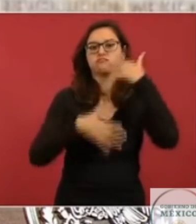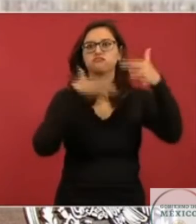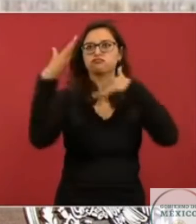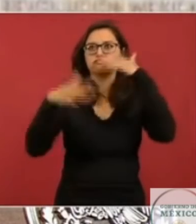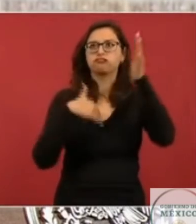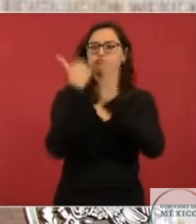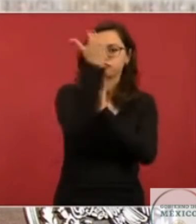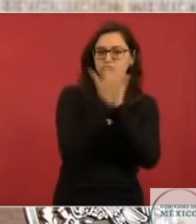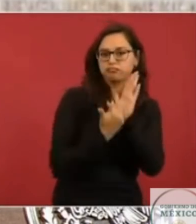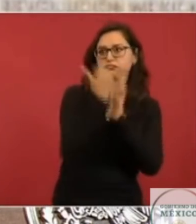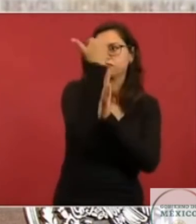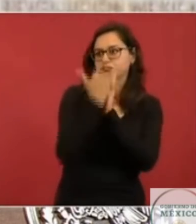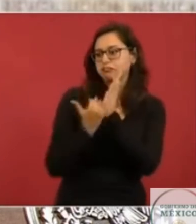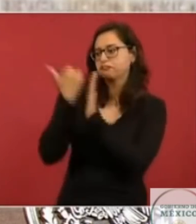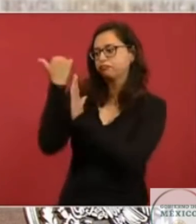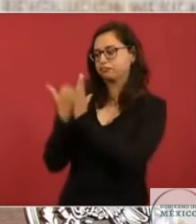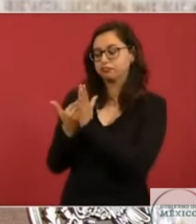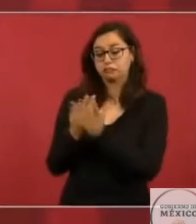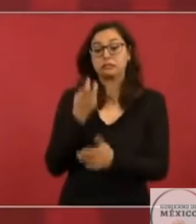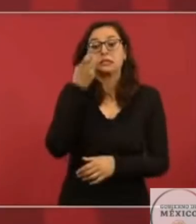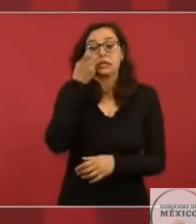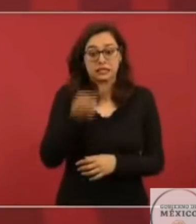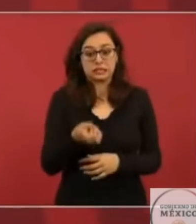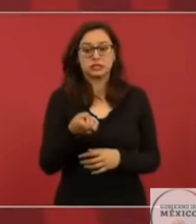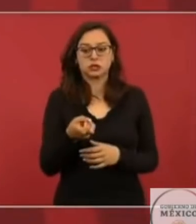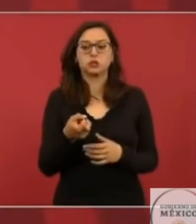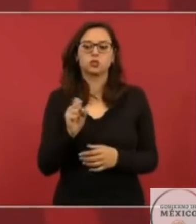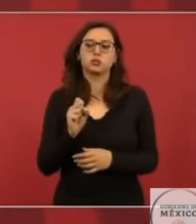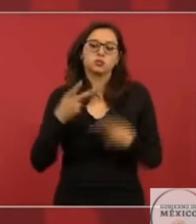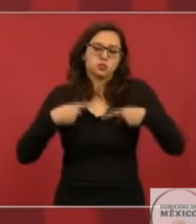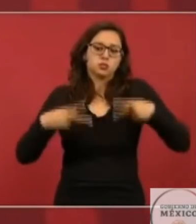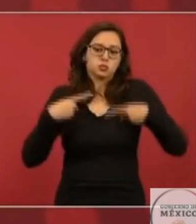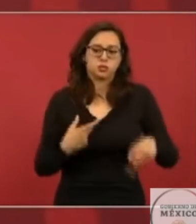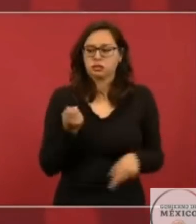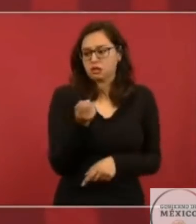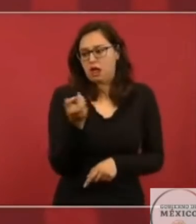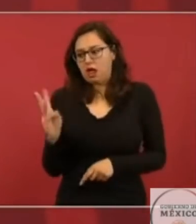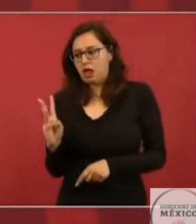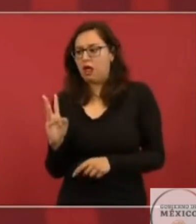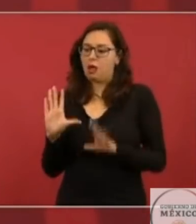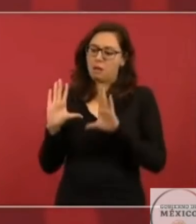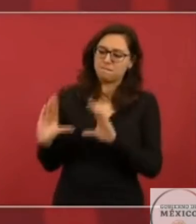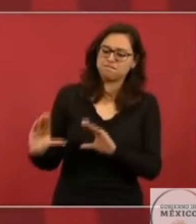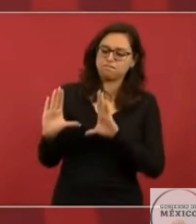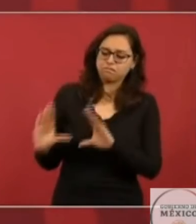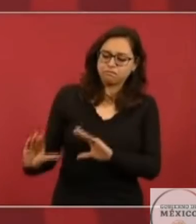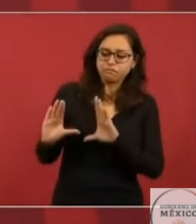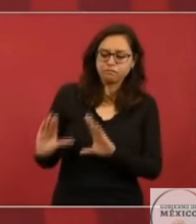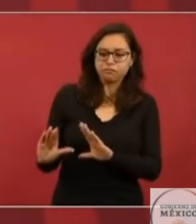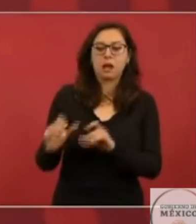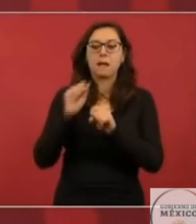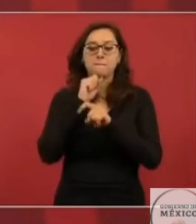Entonces, estamos en eso formando a los trabajadores, a los nuevos